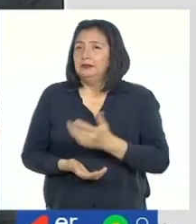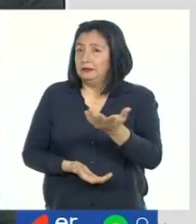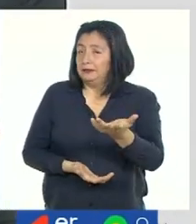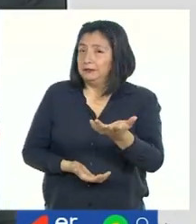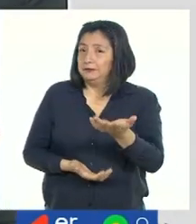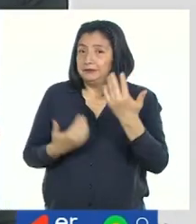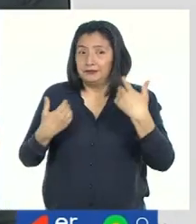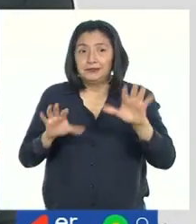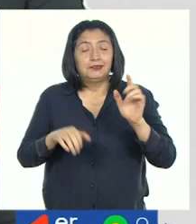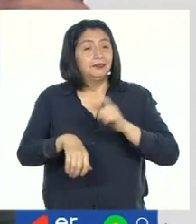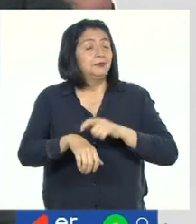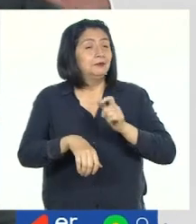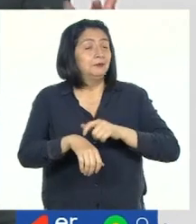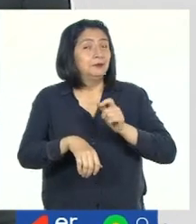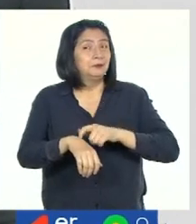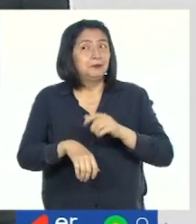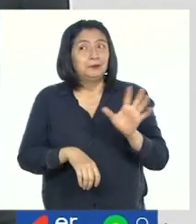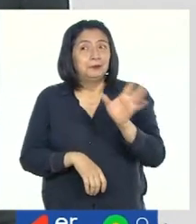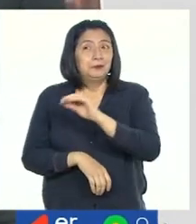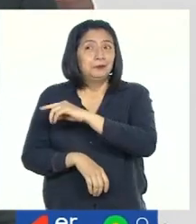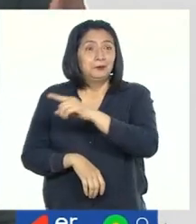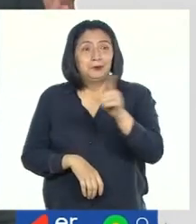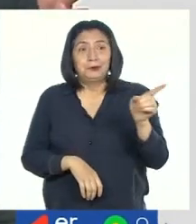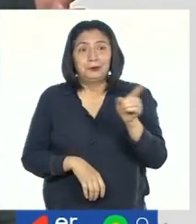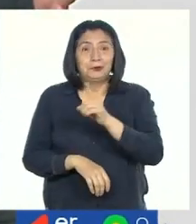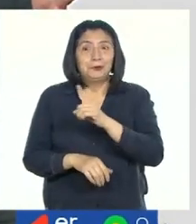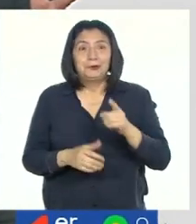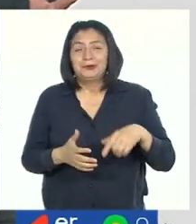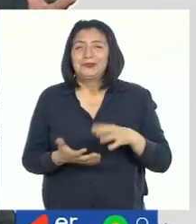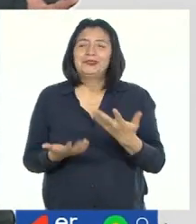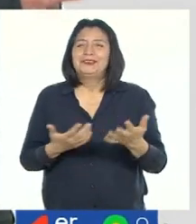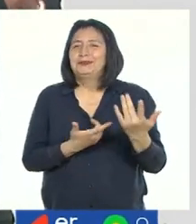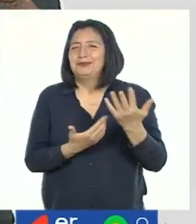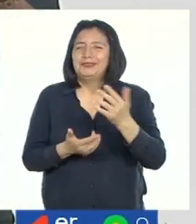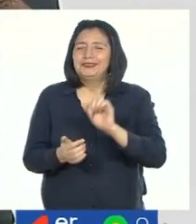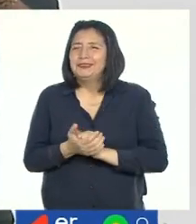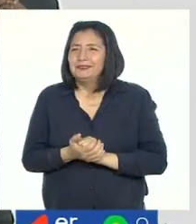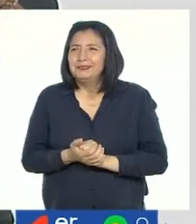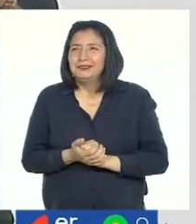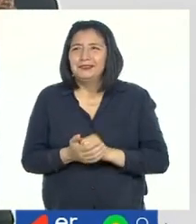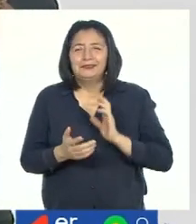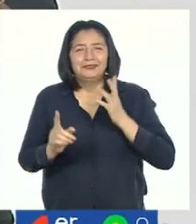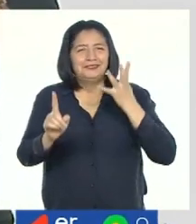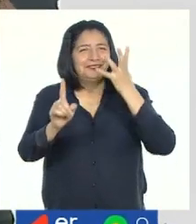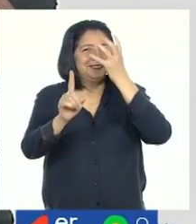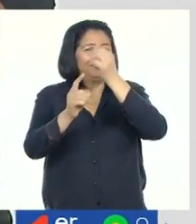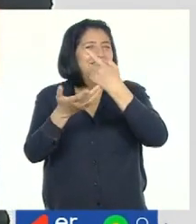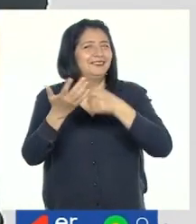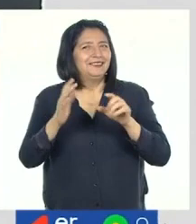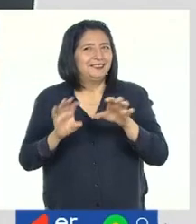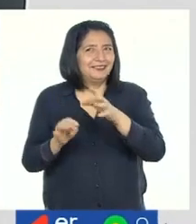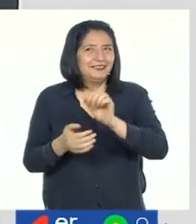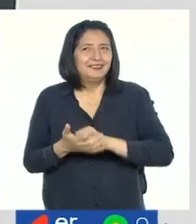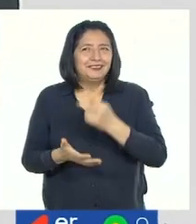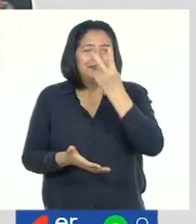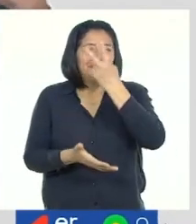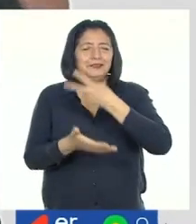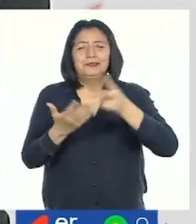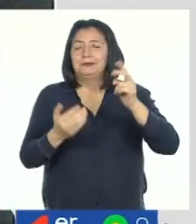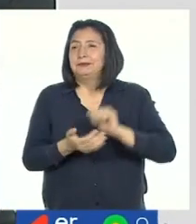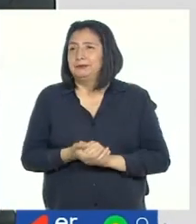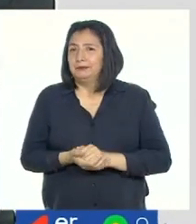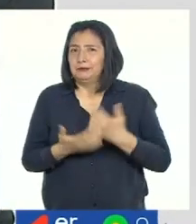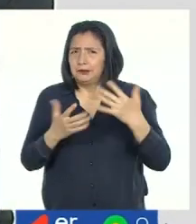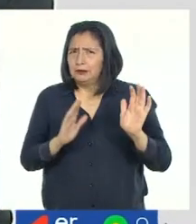sí, ha llegado el momento que todas y todos esperaban. Nuestro reto de las dos semanas.